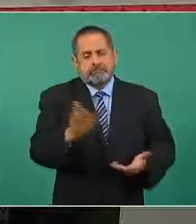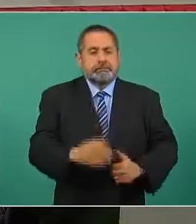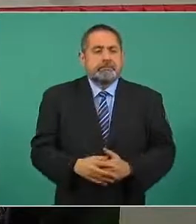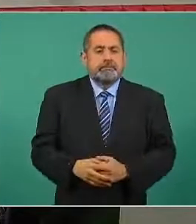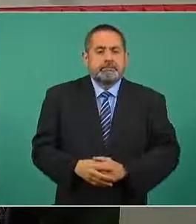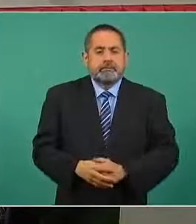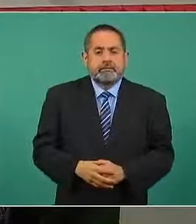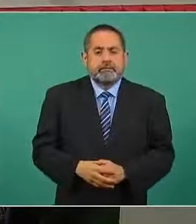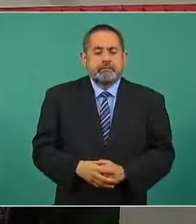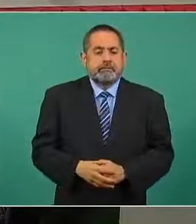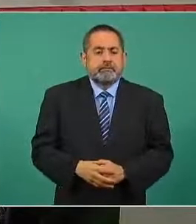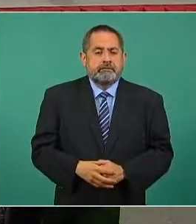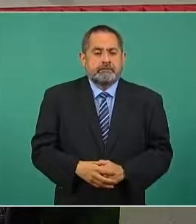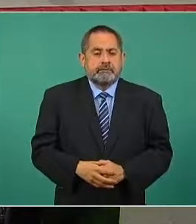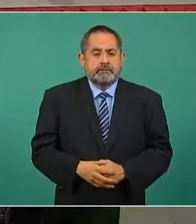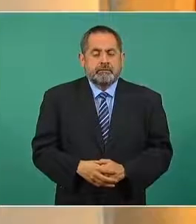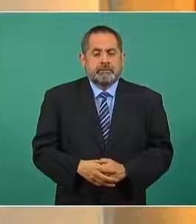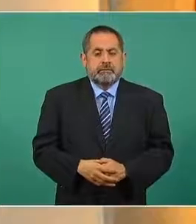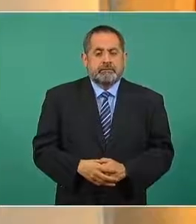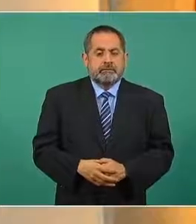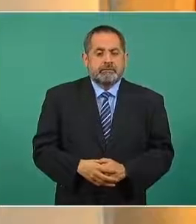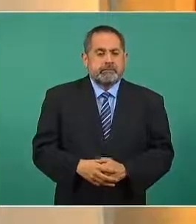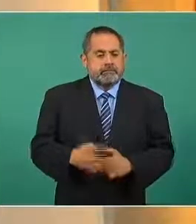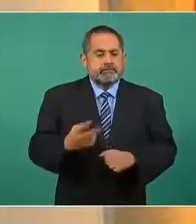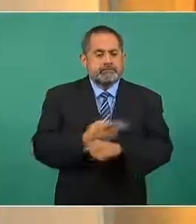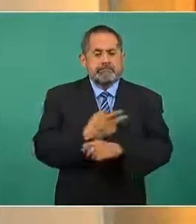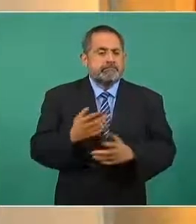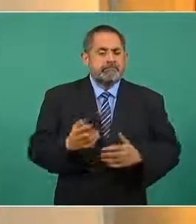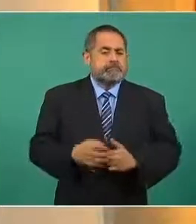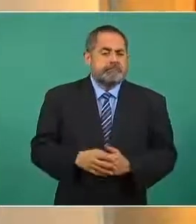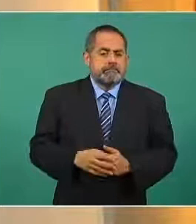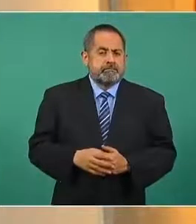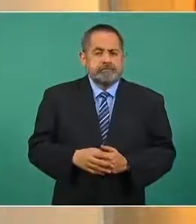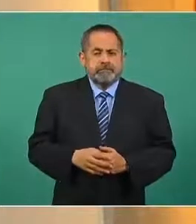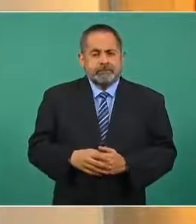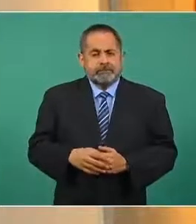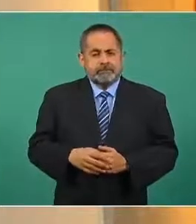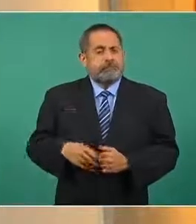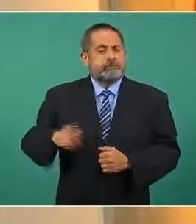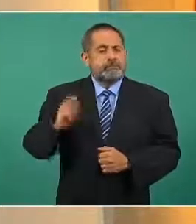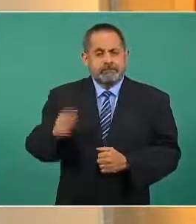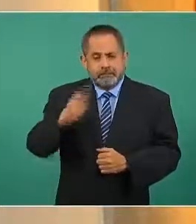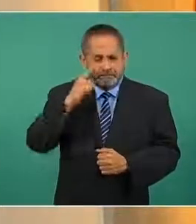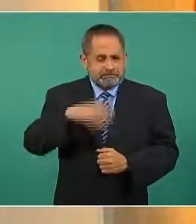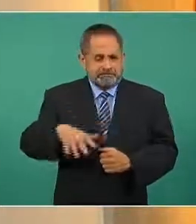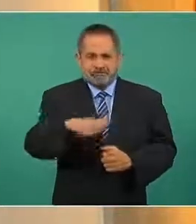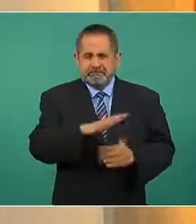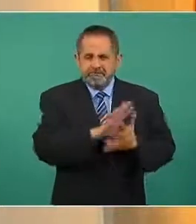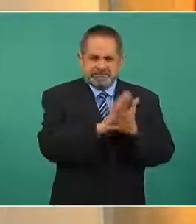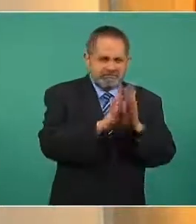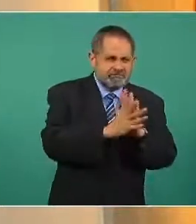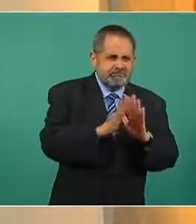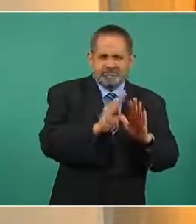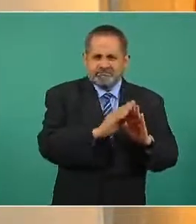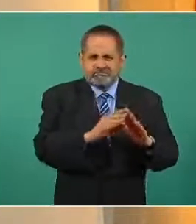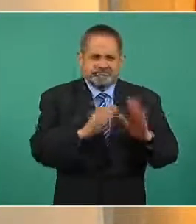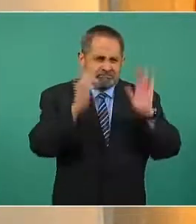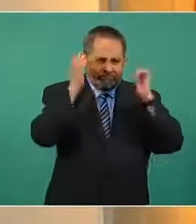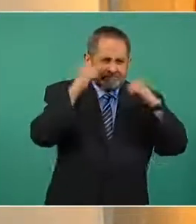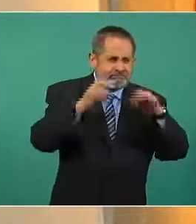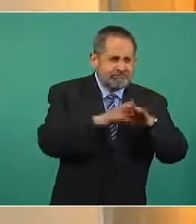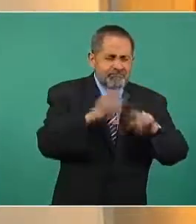adelante por favor a los resultados del estado mexicano en el combate a narcotráfico los resultados